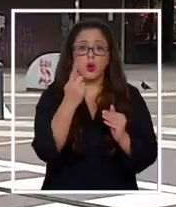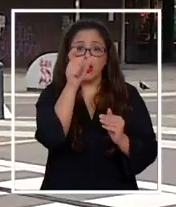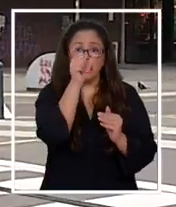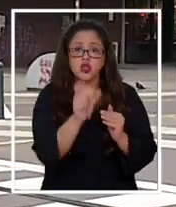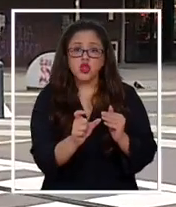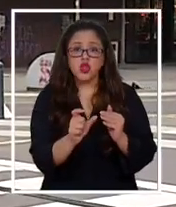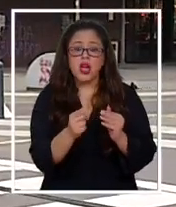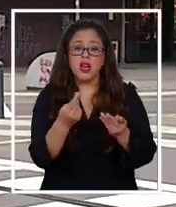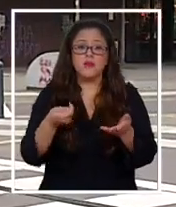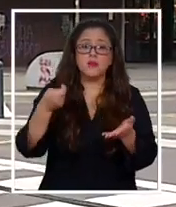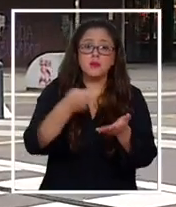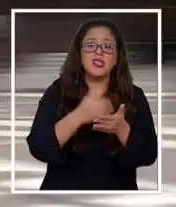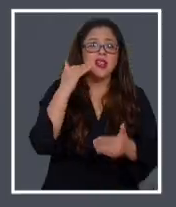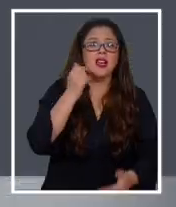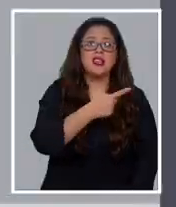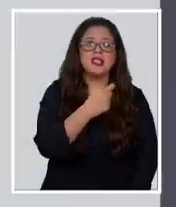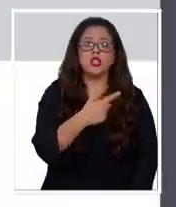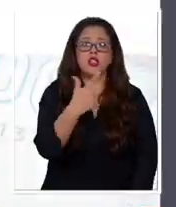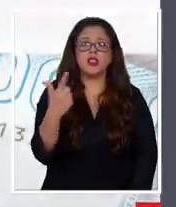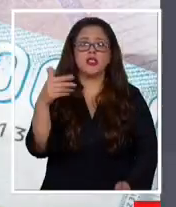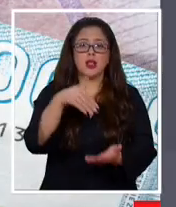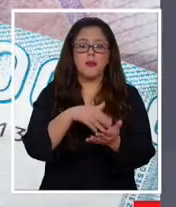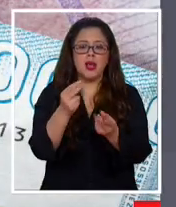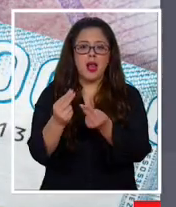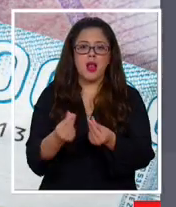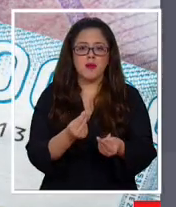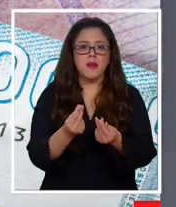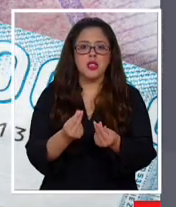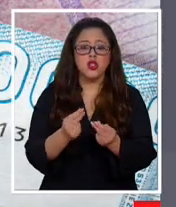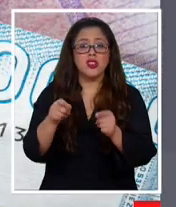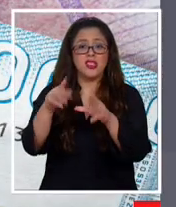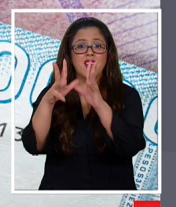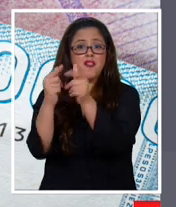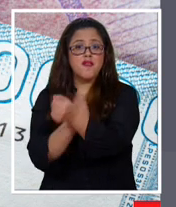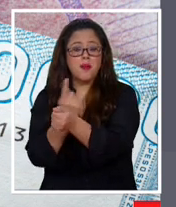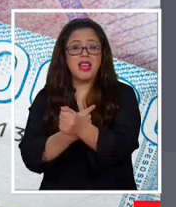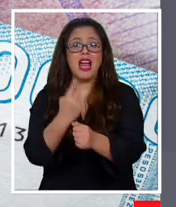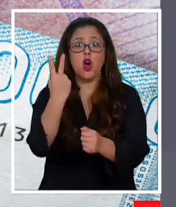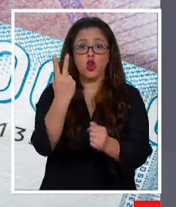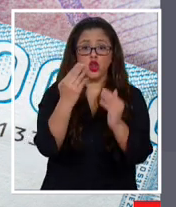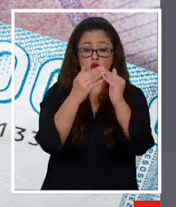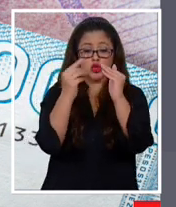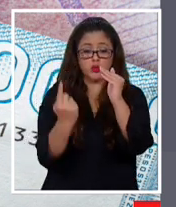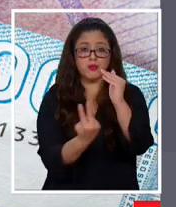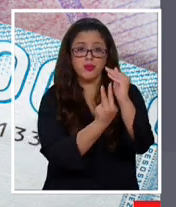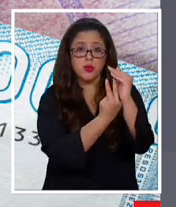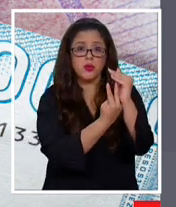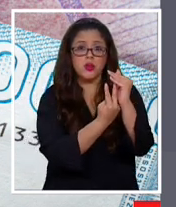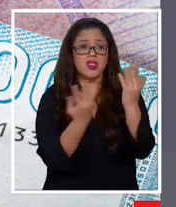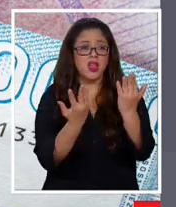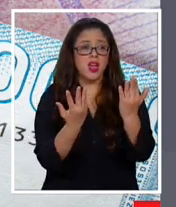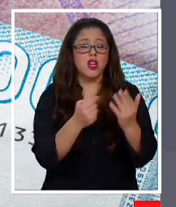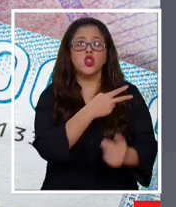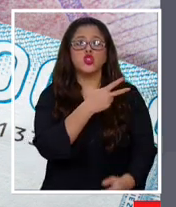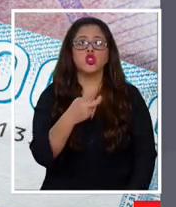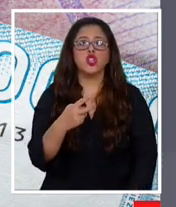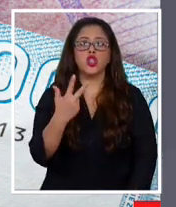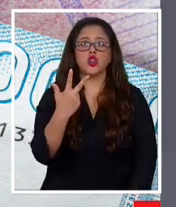recibirán casi 177 mil pesos. Las familias con dos integrantes obtendrán